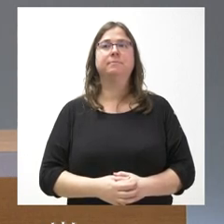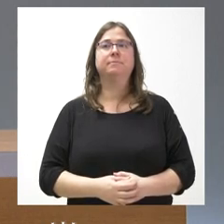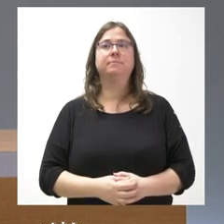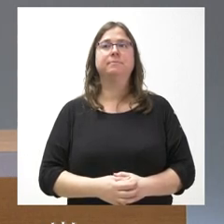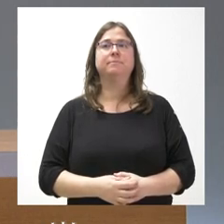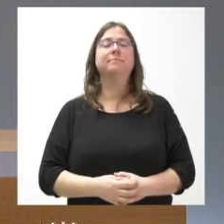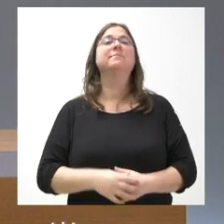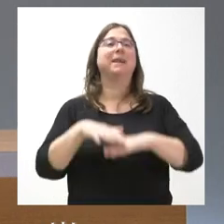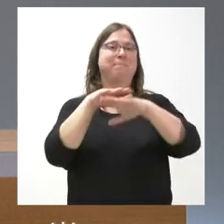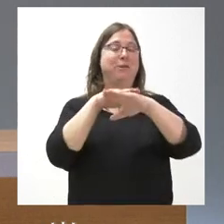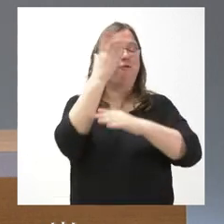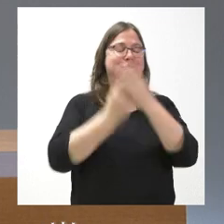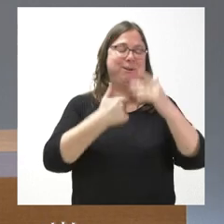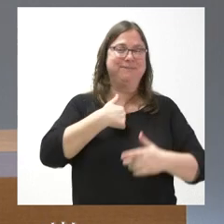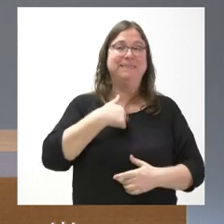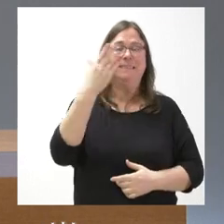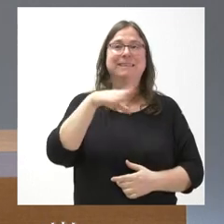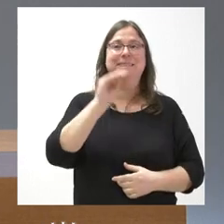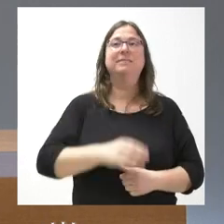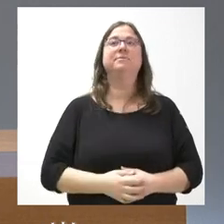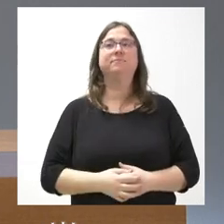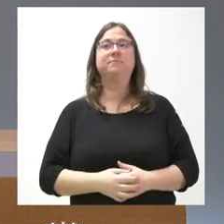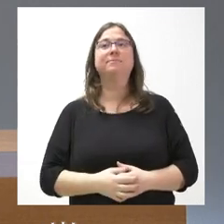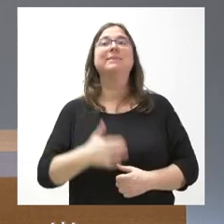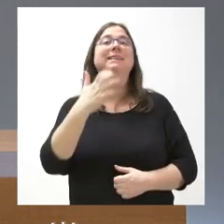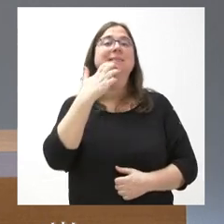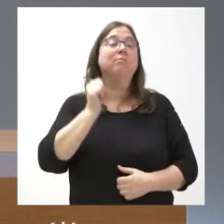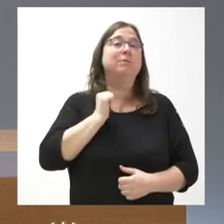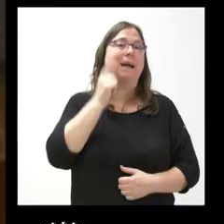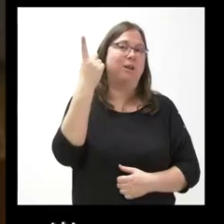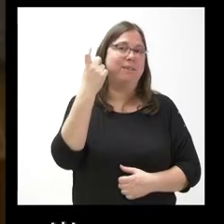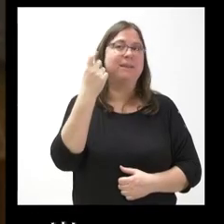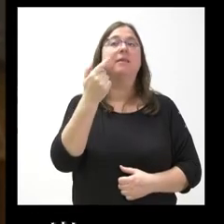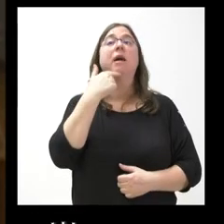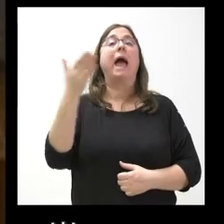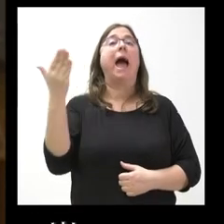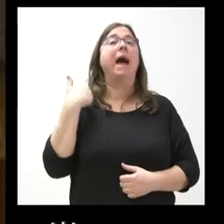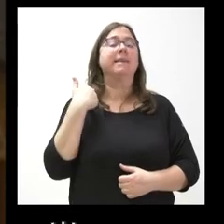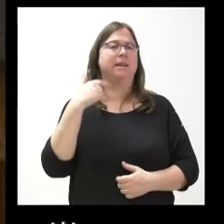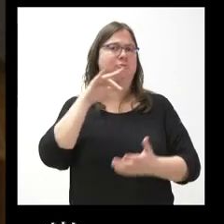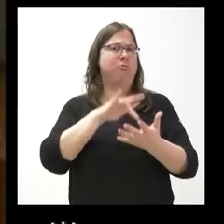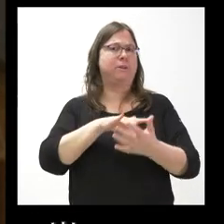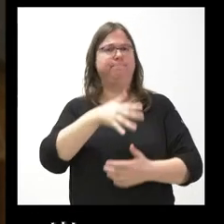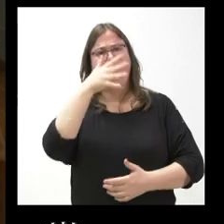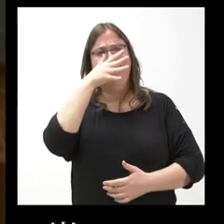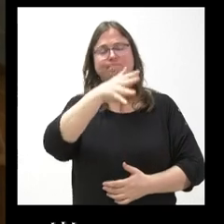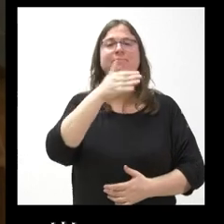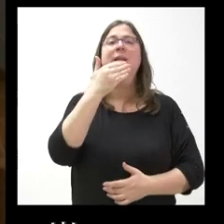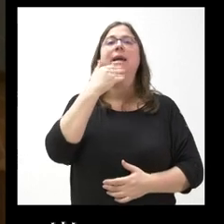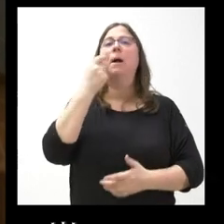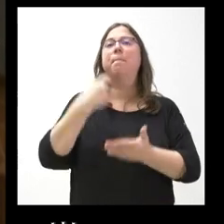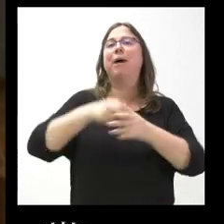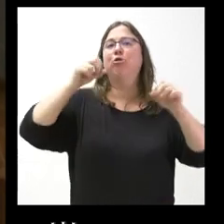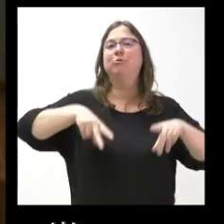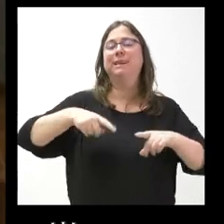Perdona, fallo mío. Sí, sí, no le he entendido la pregunta. Pero bueno, lo vuelvo a hacer por si acaso la necesitan. Ayer denunciaban el impago de las nóminas de los